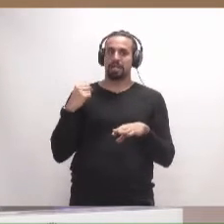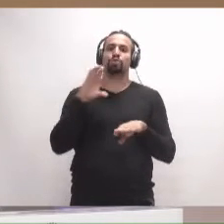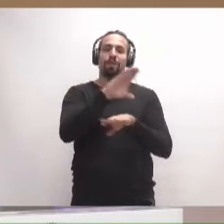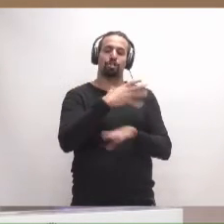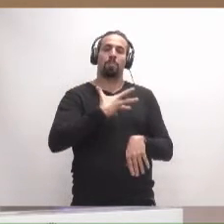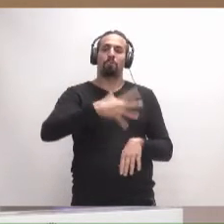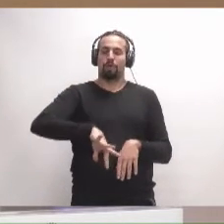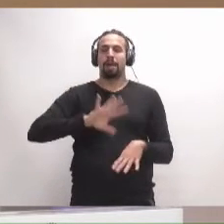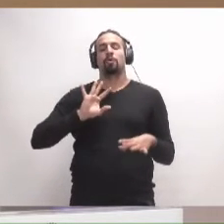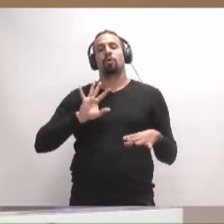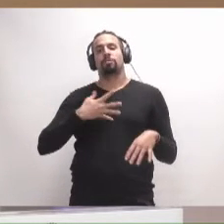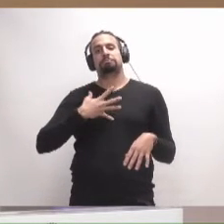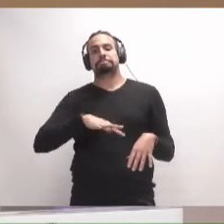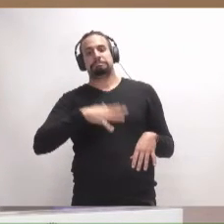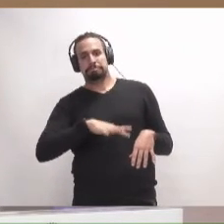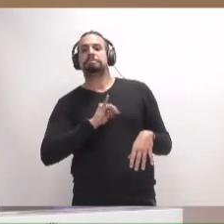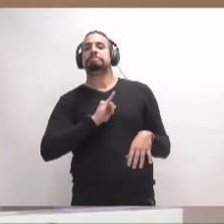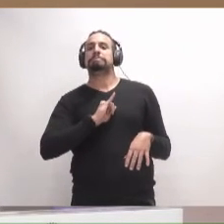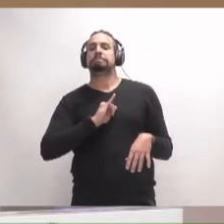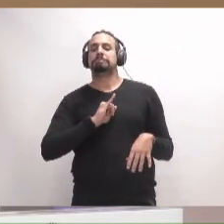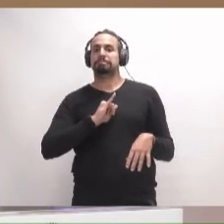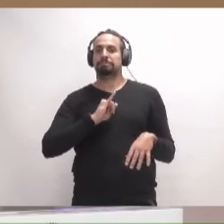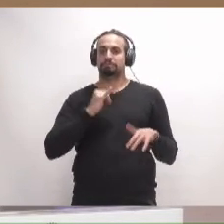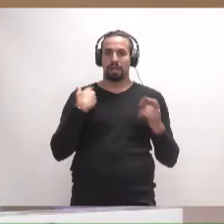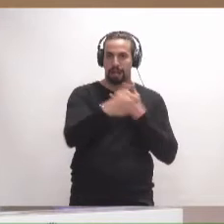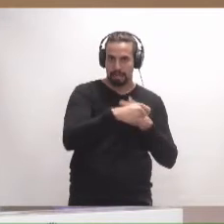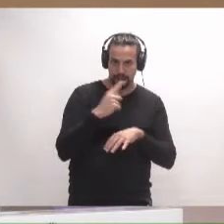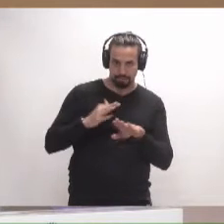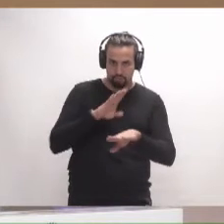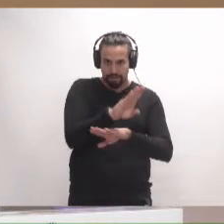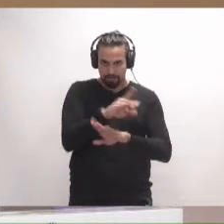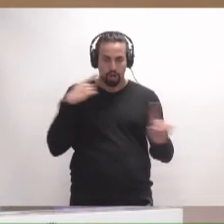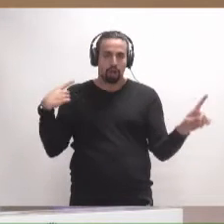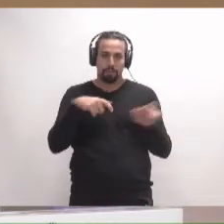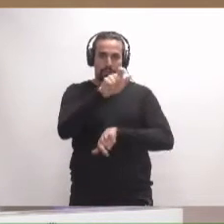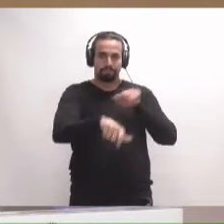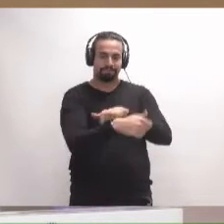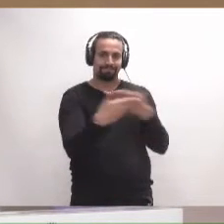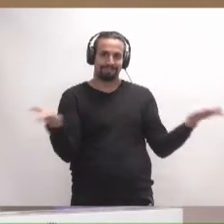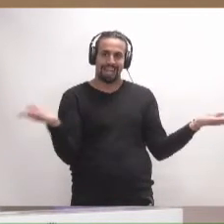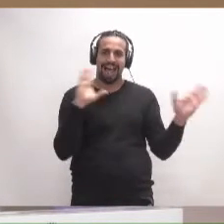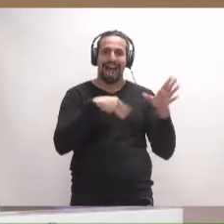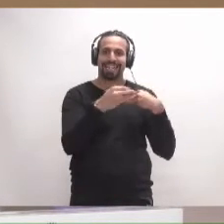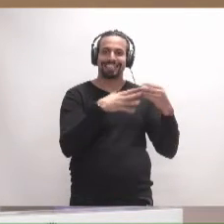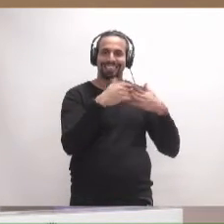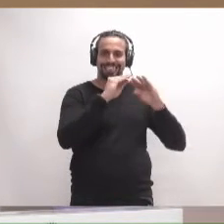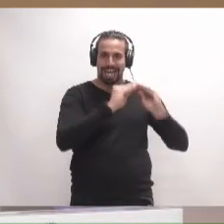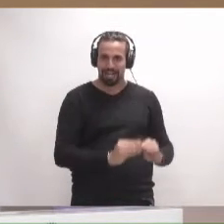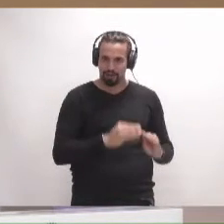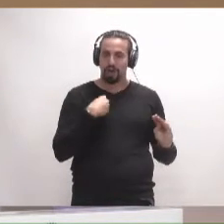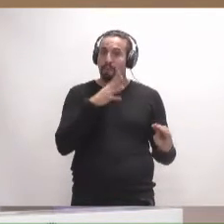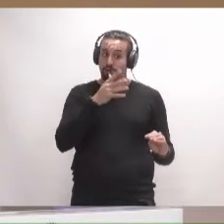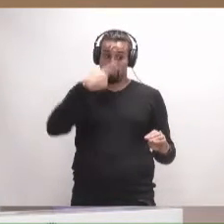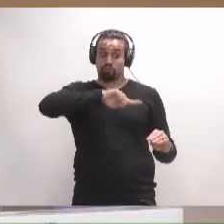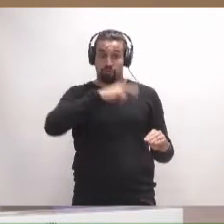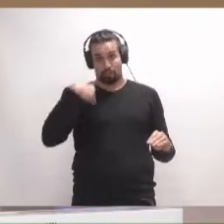la posibilidad de dar esta línea de subvenciones a los artesanos, con los cuales ya nos hemos comprometido y